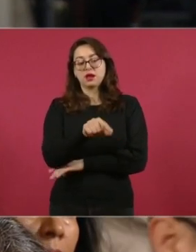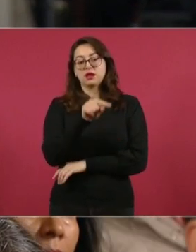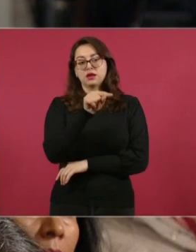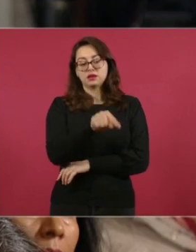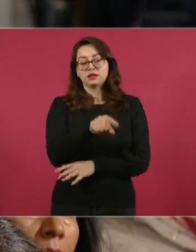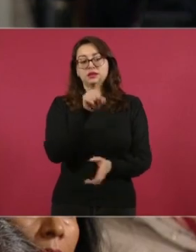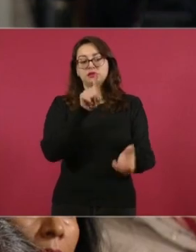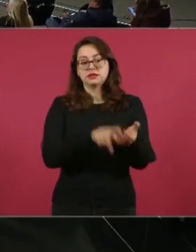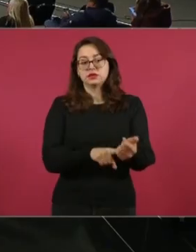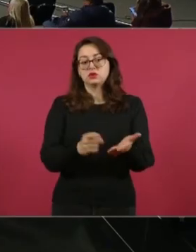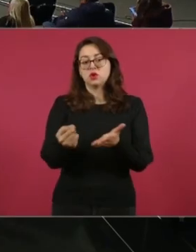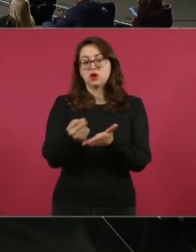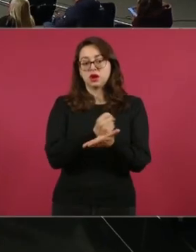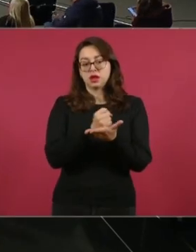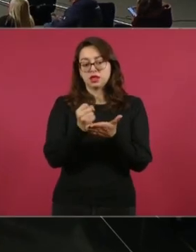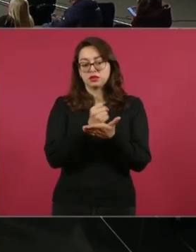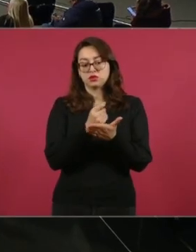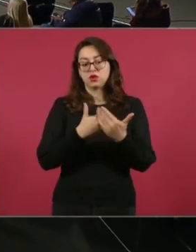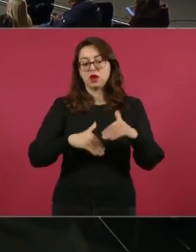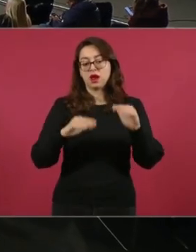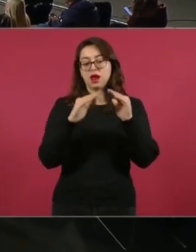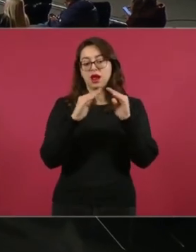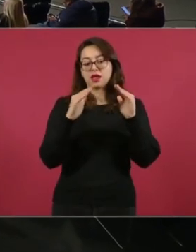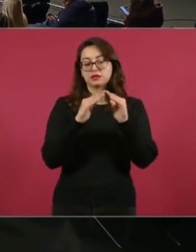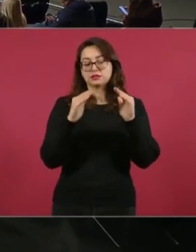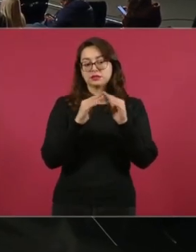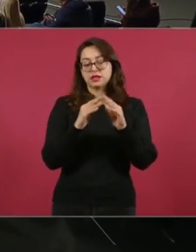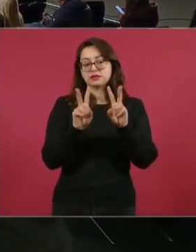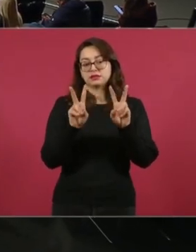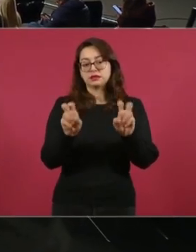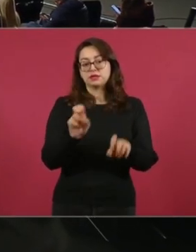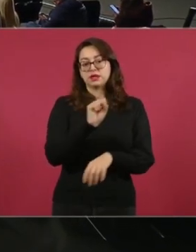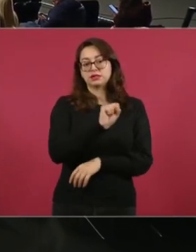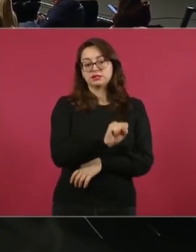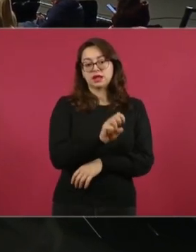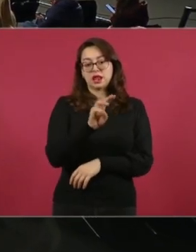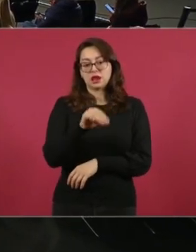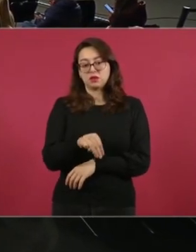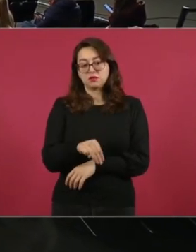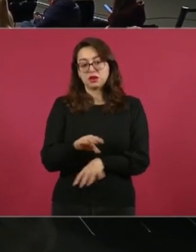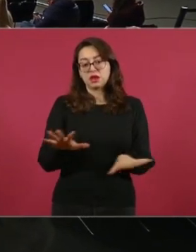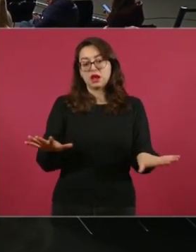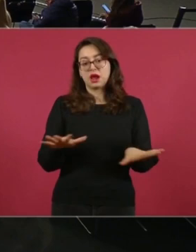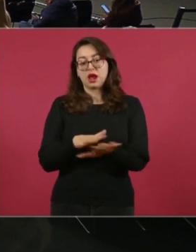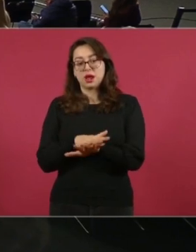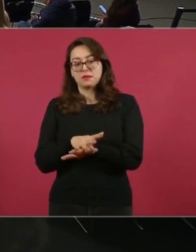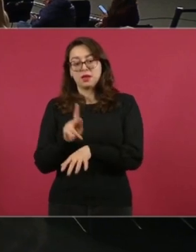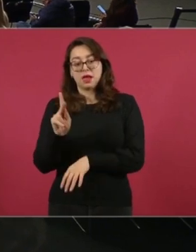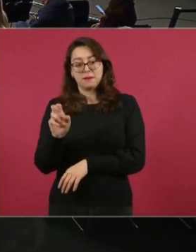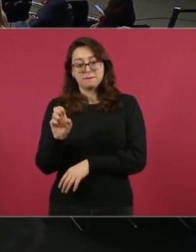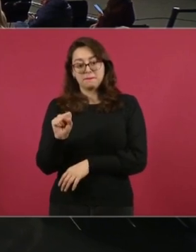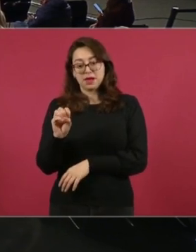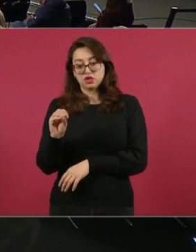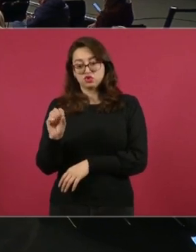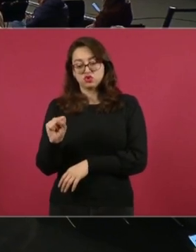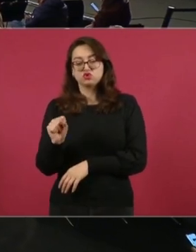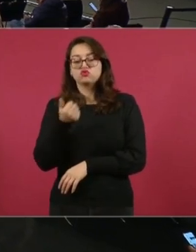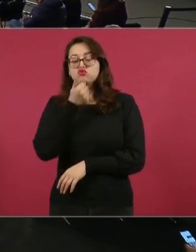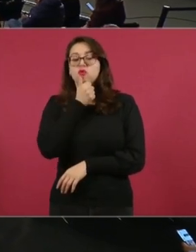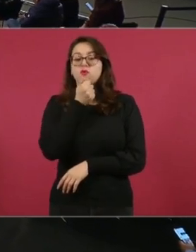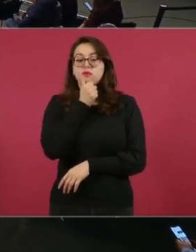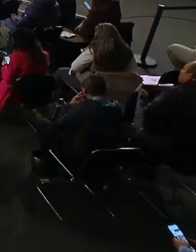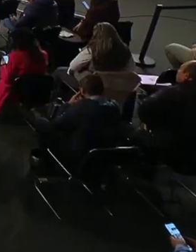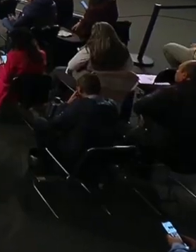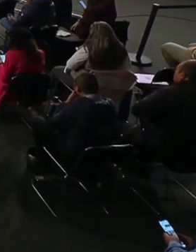tienen sus créditos de vivienda en salarios mínimos y no los han cambiado a la modalidad de pesos, aprovechándose de los